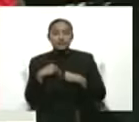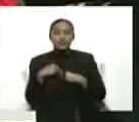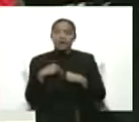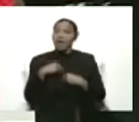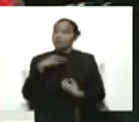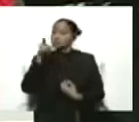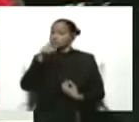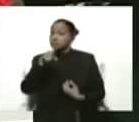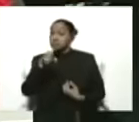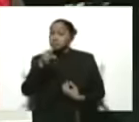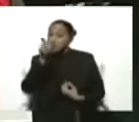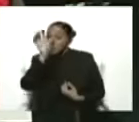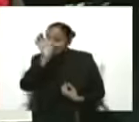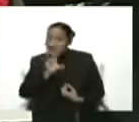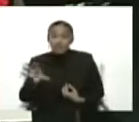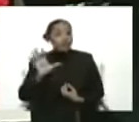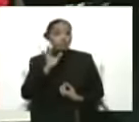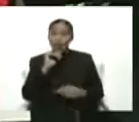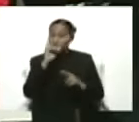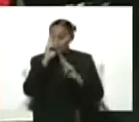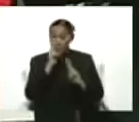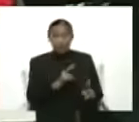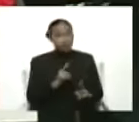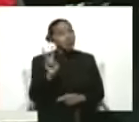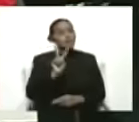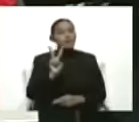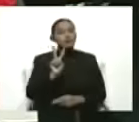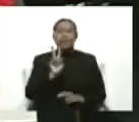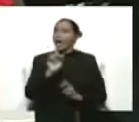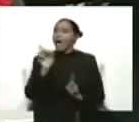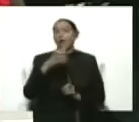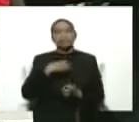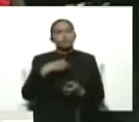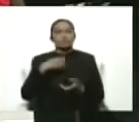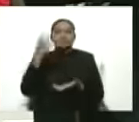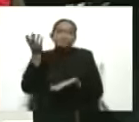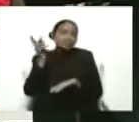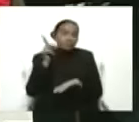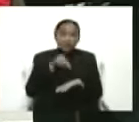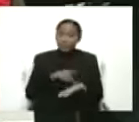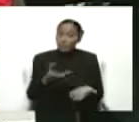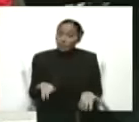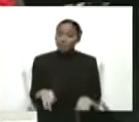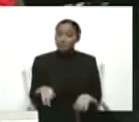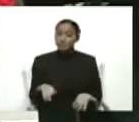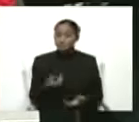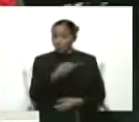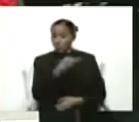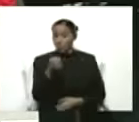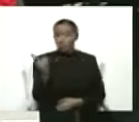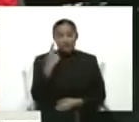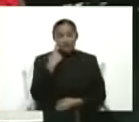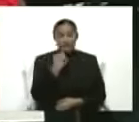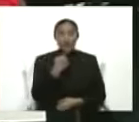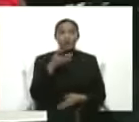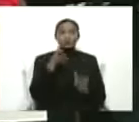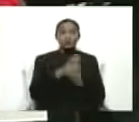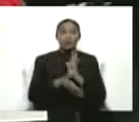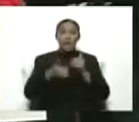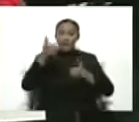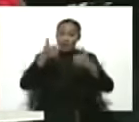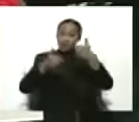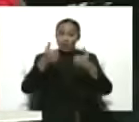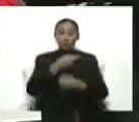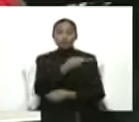este caso han manifestado que no van a respetar las leyes, no vienen. Hay candidatos también, ustedes no se han fijado. Ustedes,